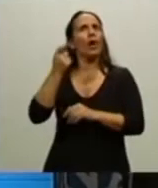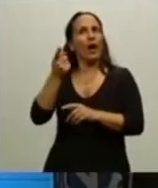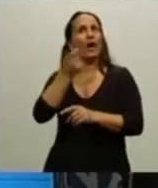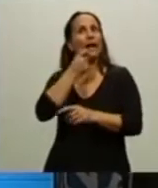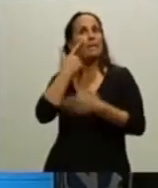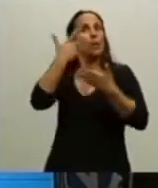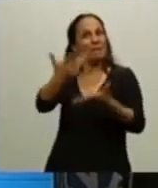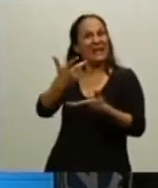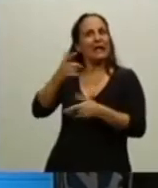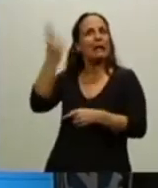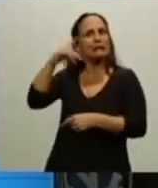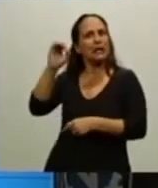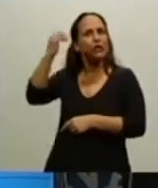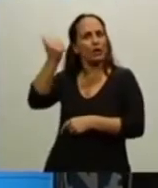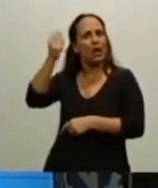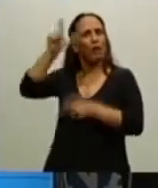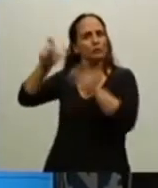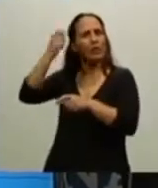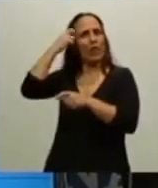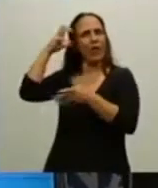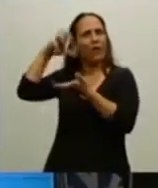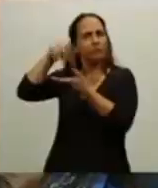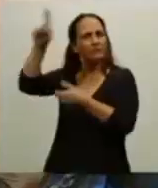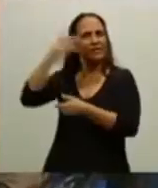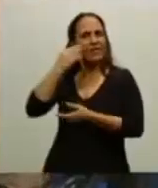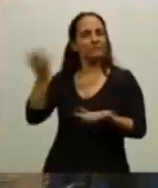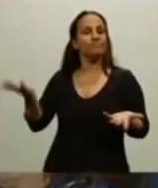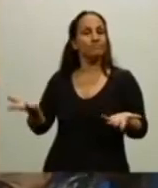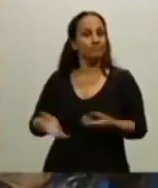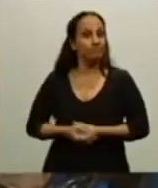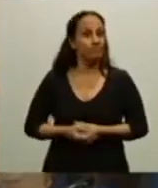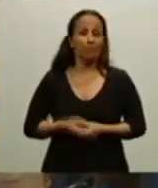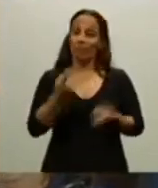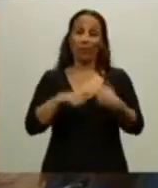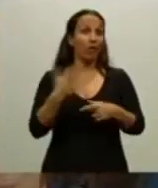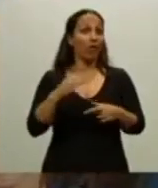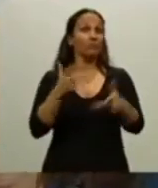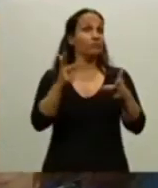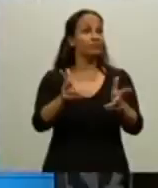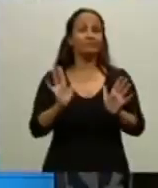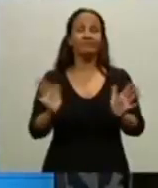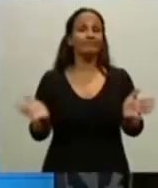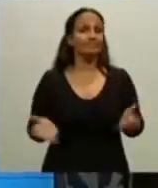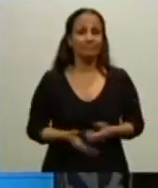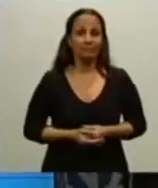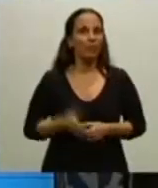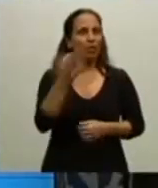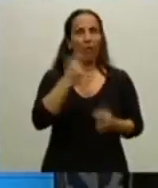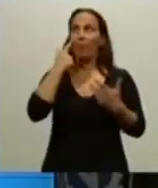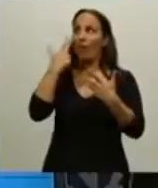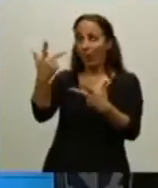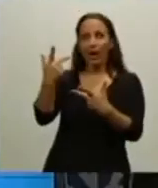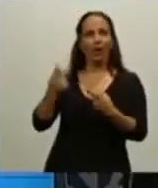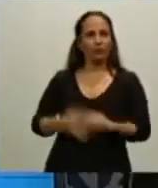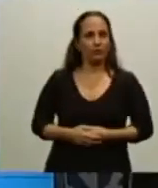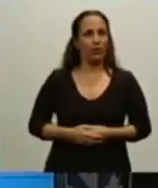parlamentarios británicos. Pero bueno, nobleza obliga y hay que reconocer y hay